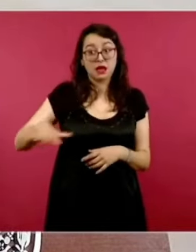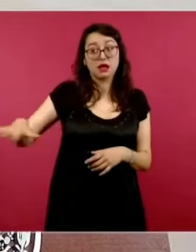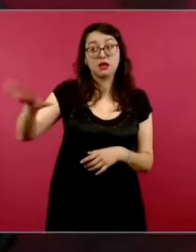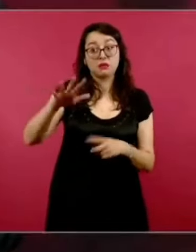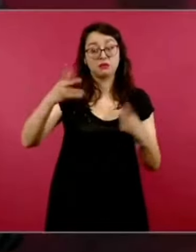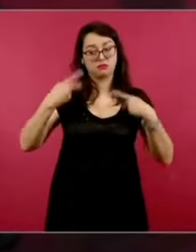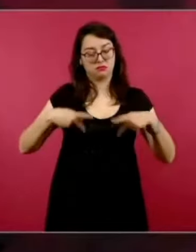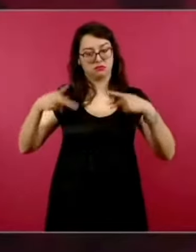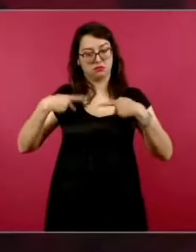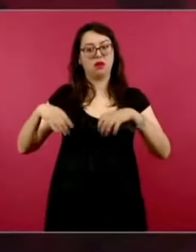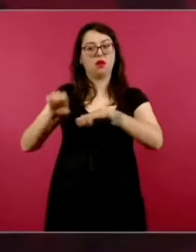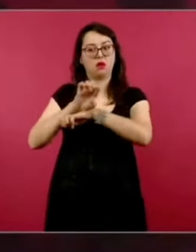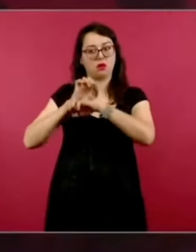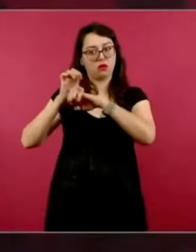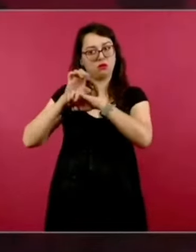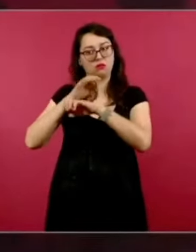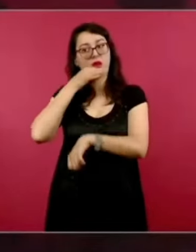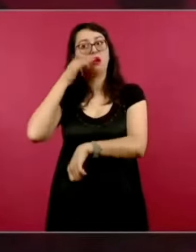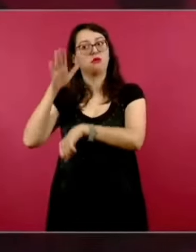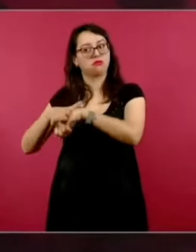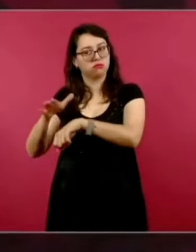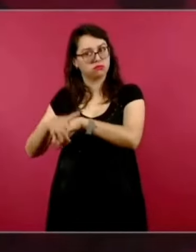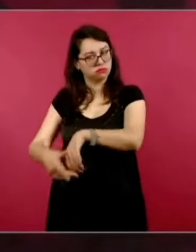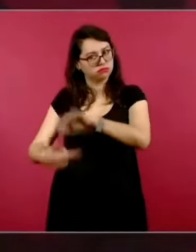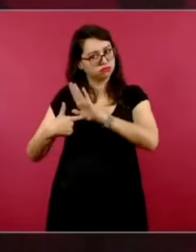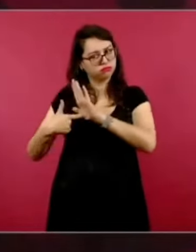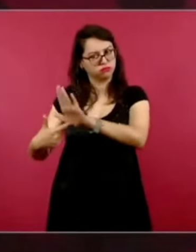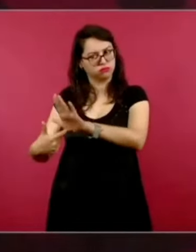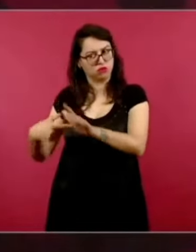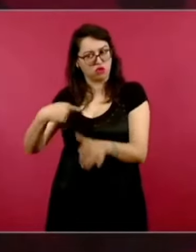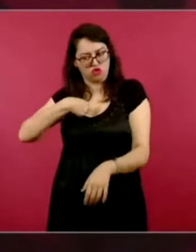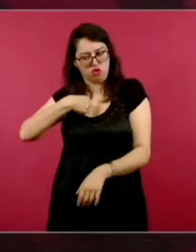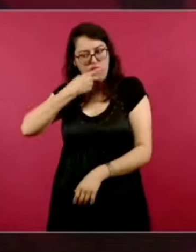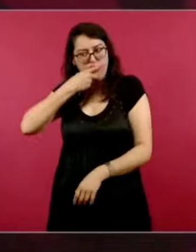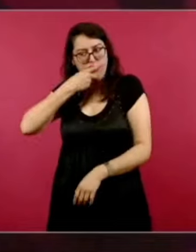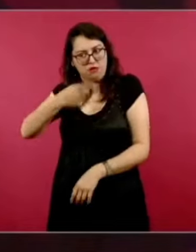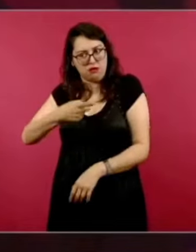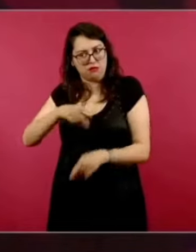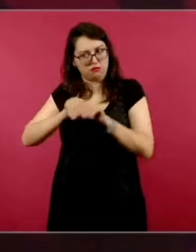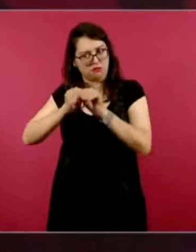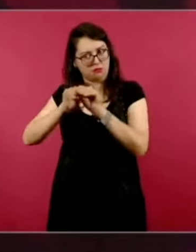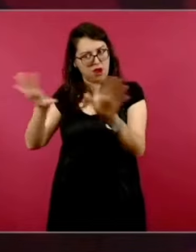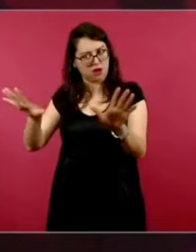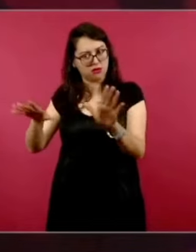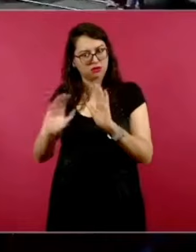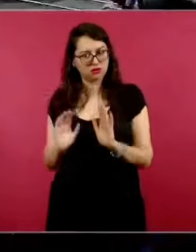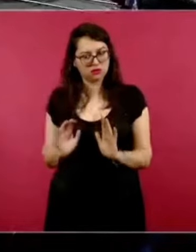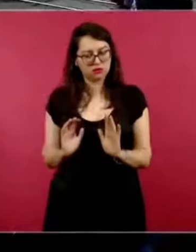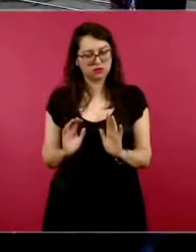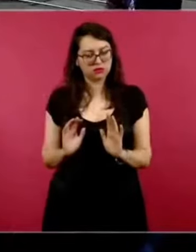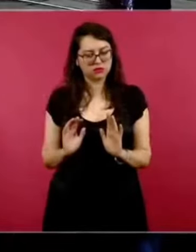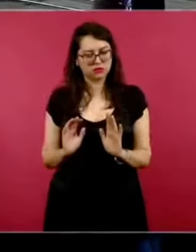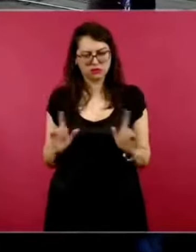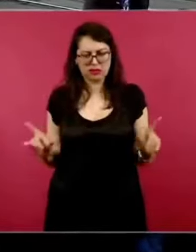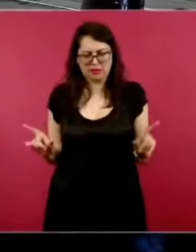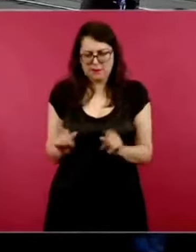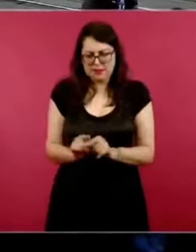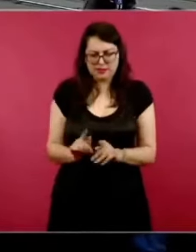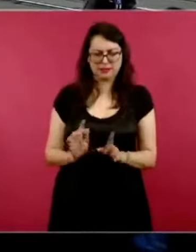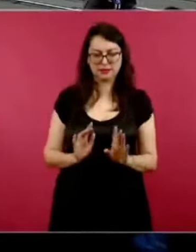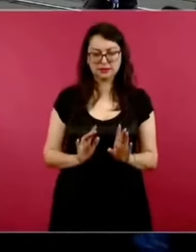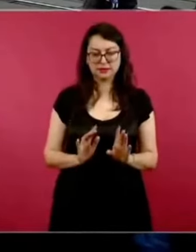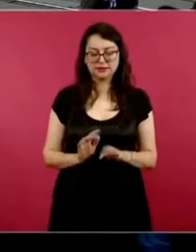Y tenían ellos,